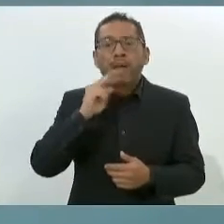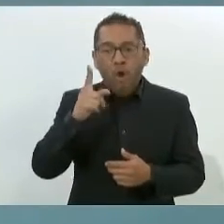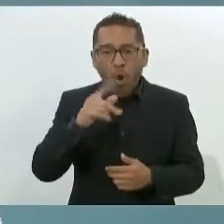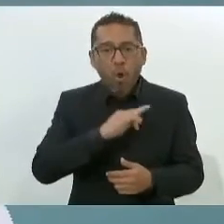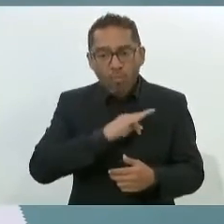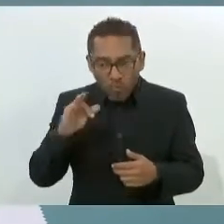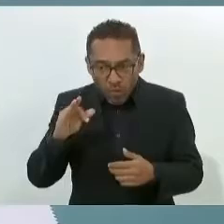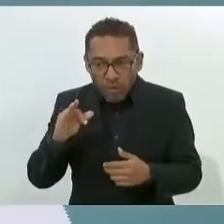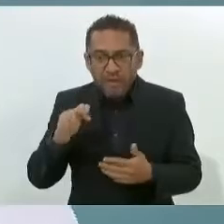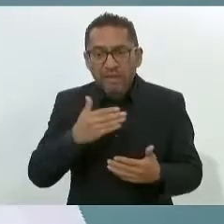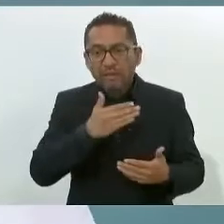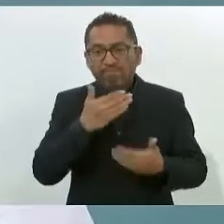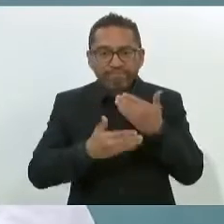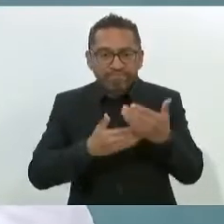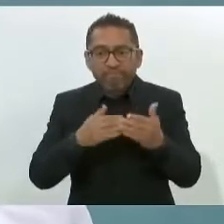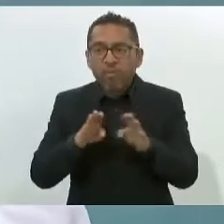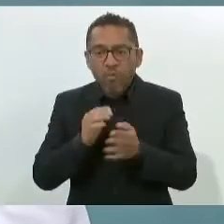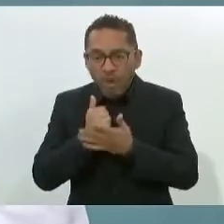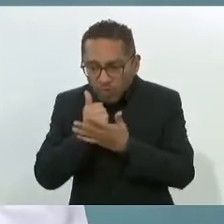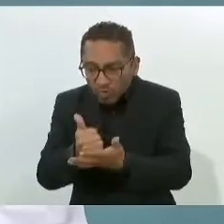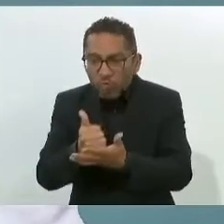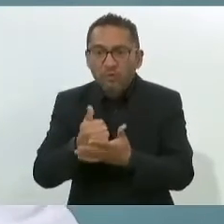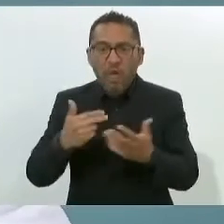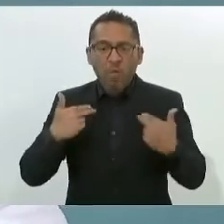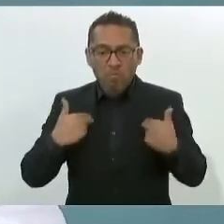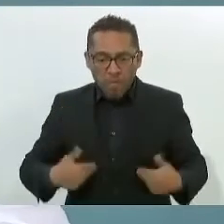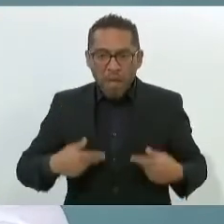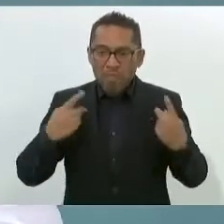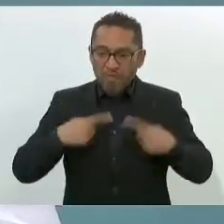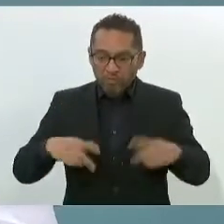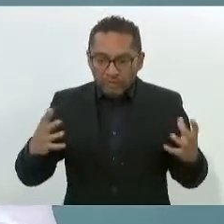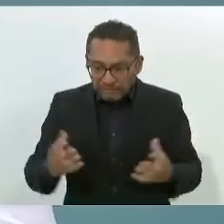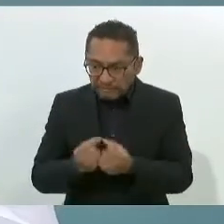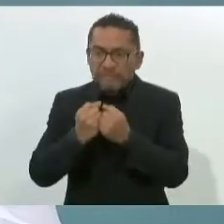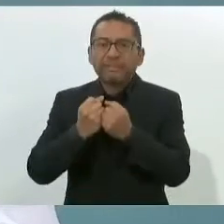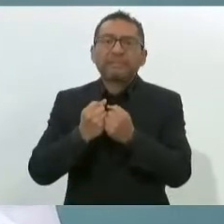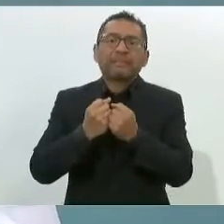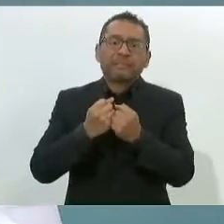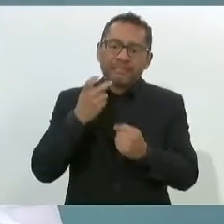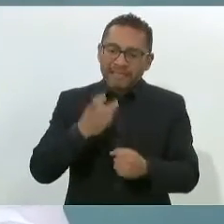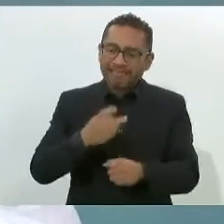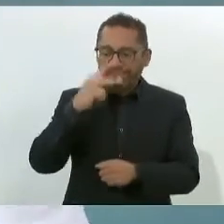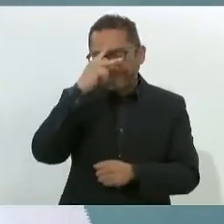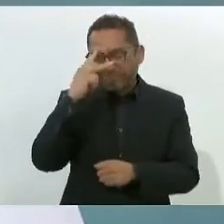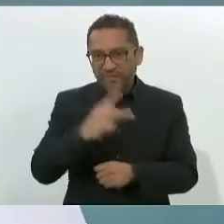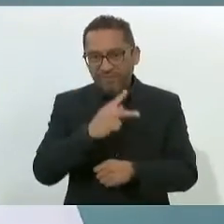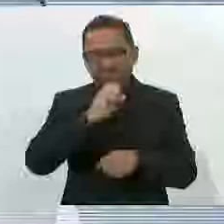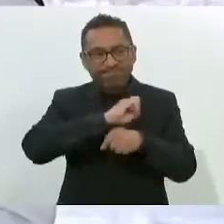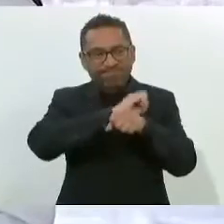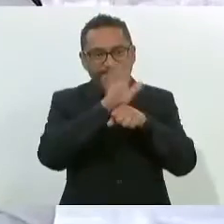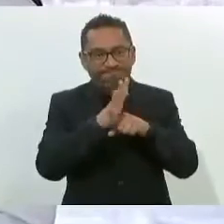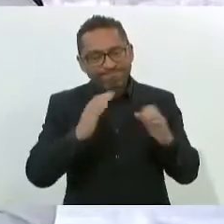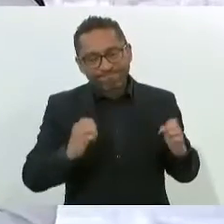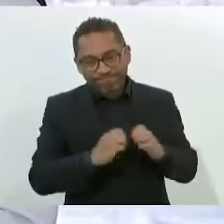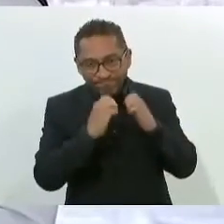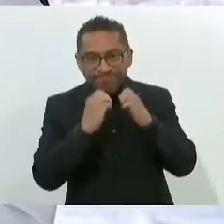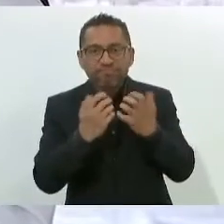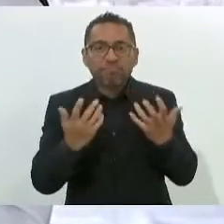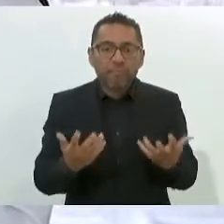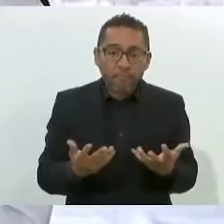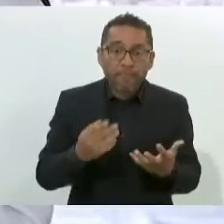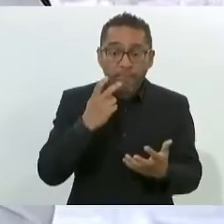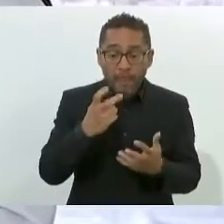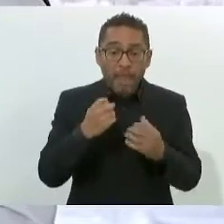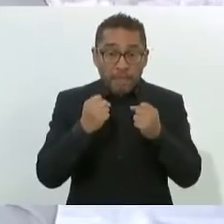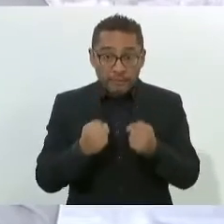menos daños a las vidas humanas de esta terrible epidemia. Como en seguridad y